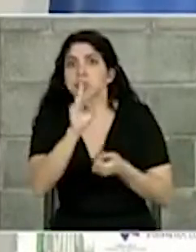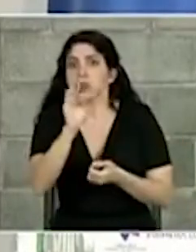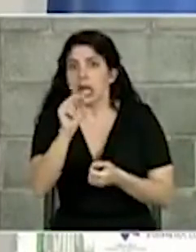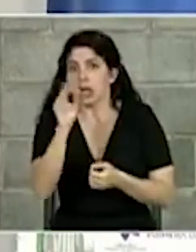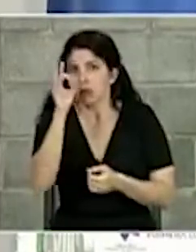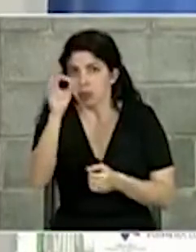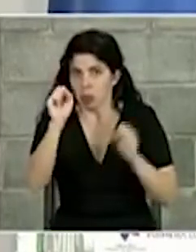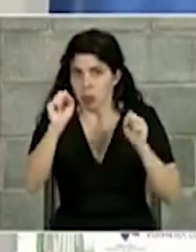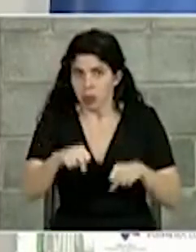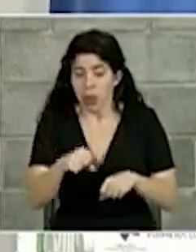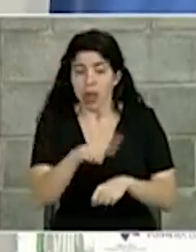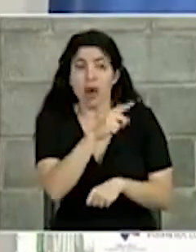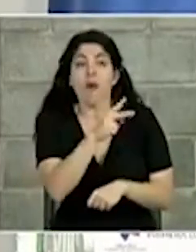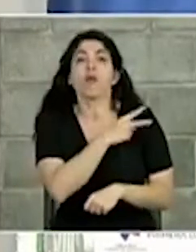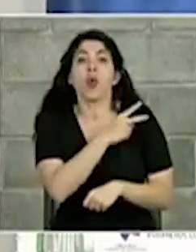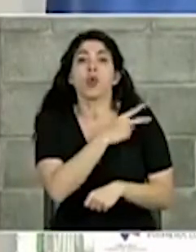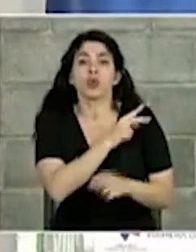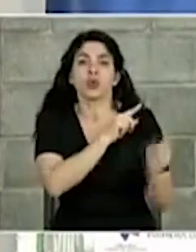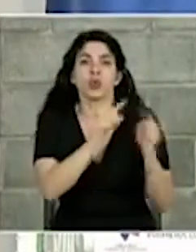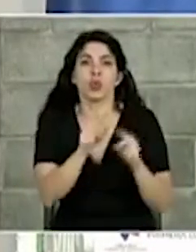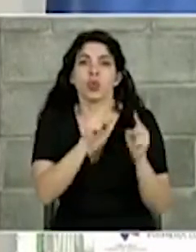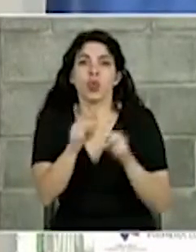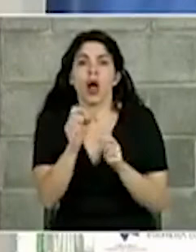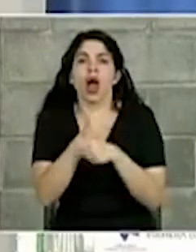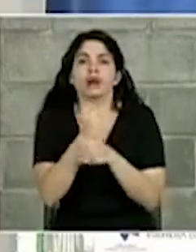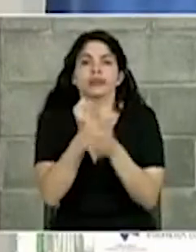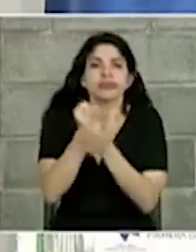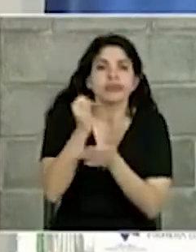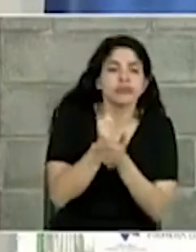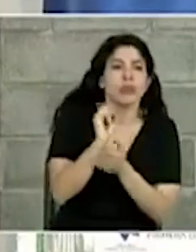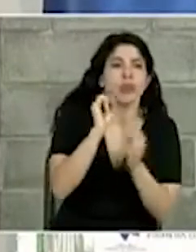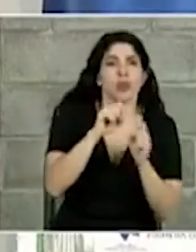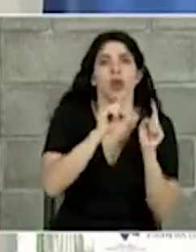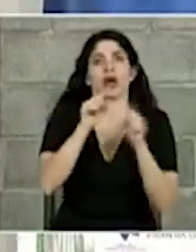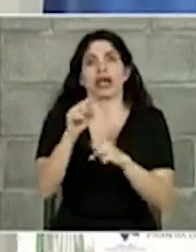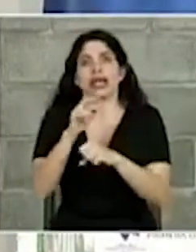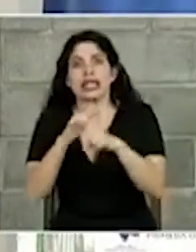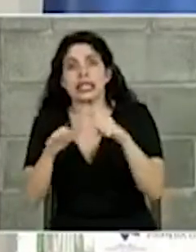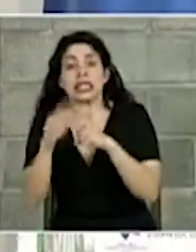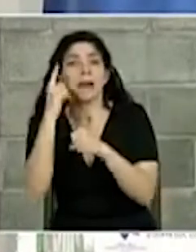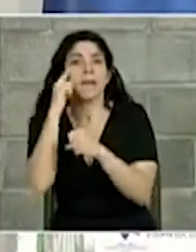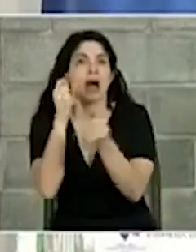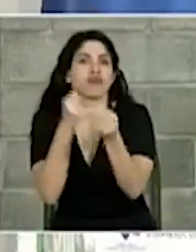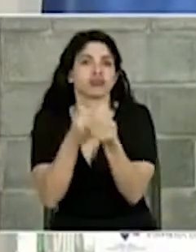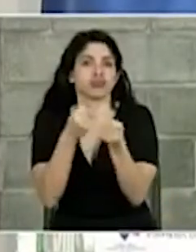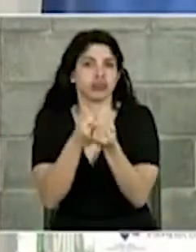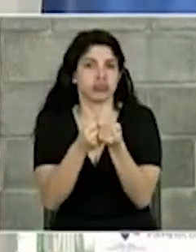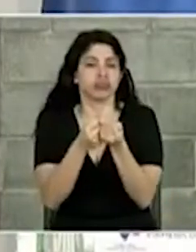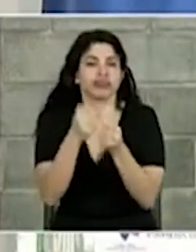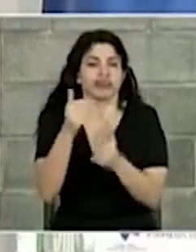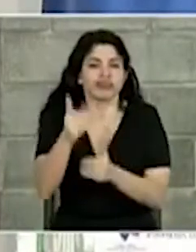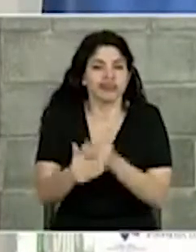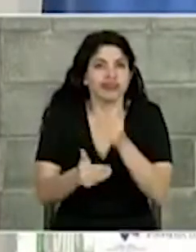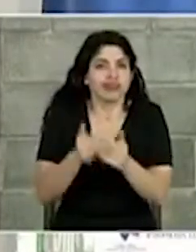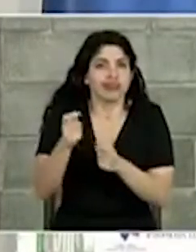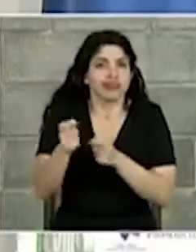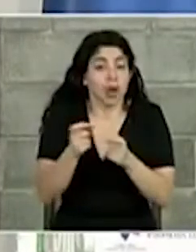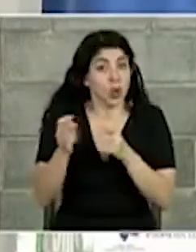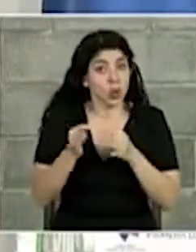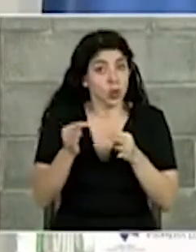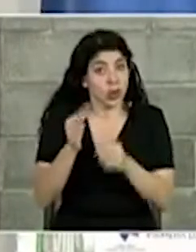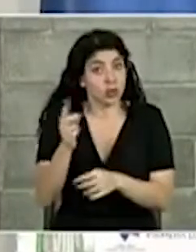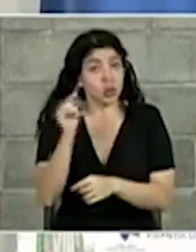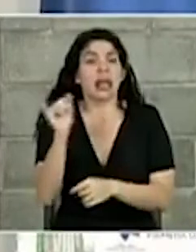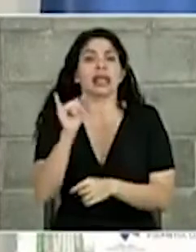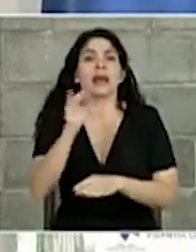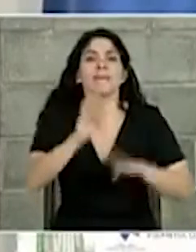tengamos voluntariado que pueda hacer investigación y que pueda ir a San Lucas a apoyar la gestión, no solo turística,